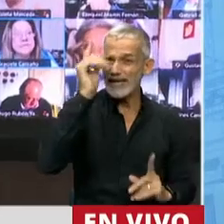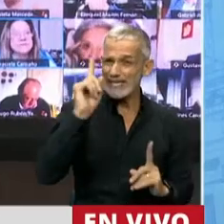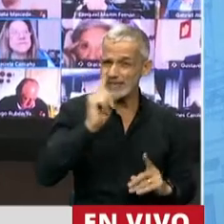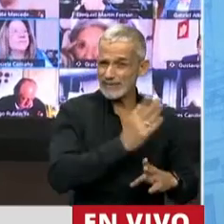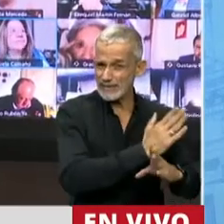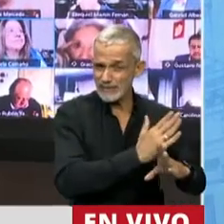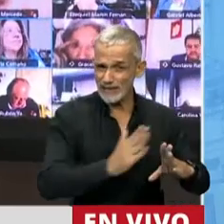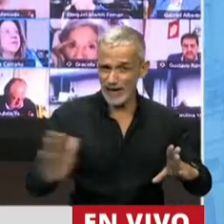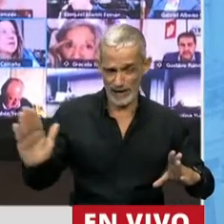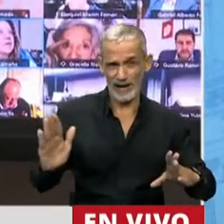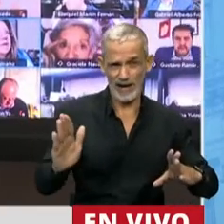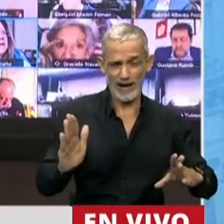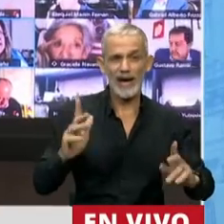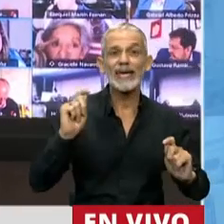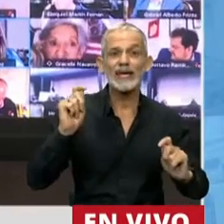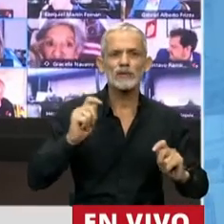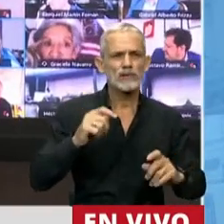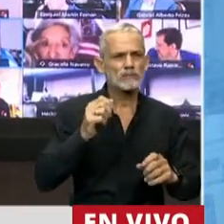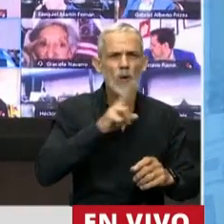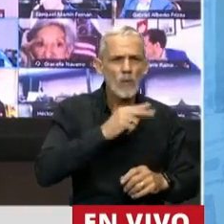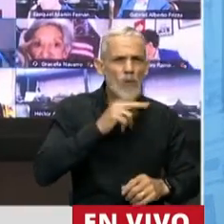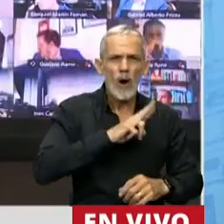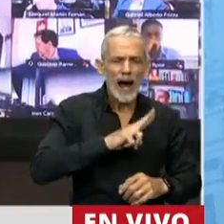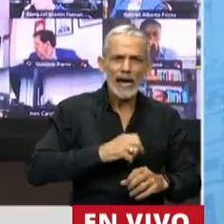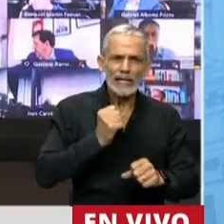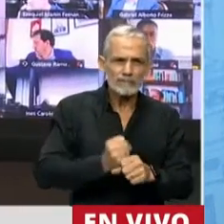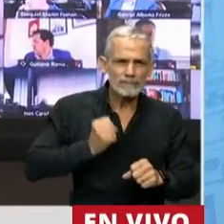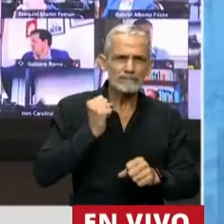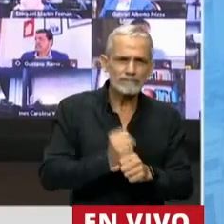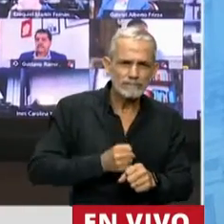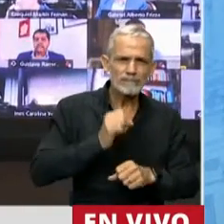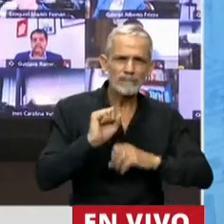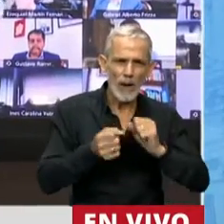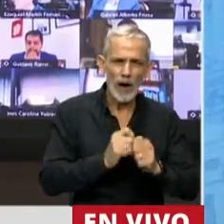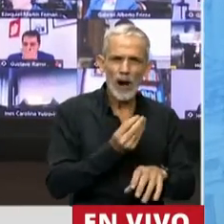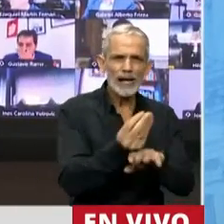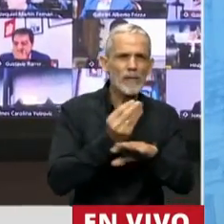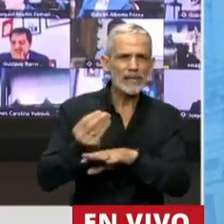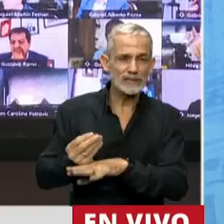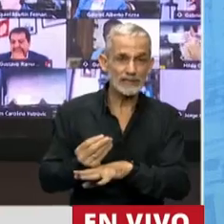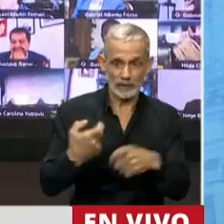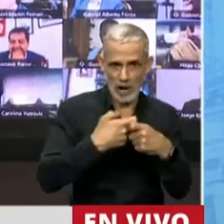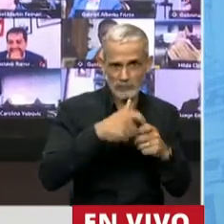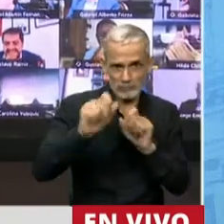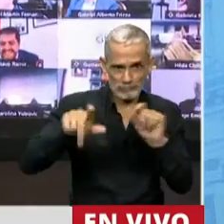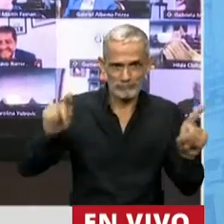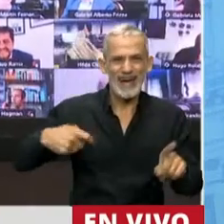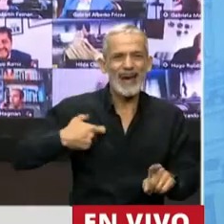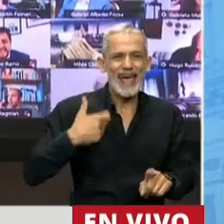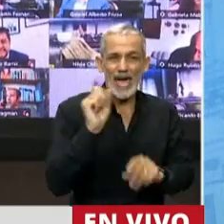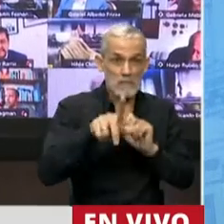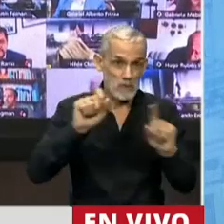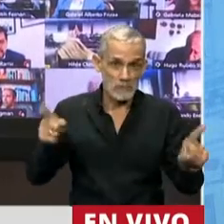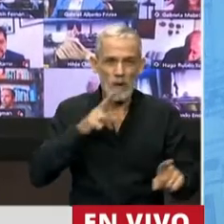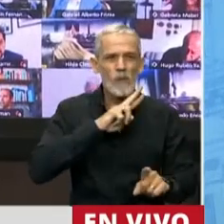las trabajadoras representantes en sus organizaciones sindicales